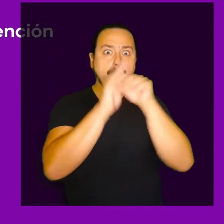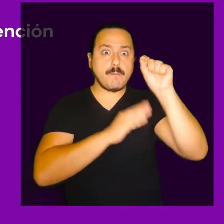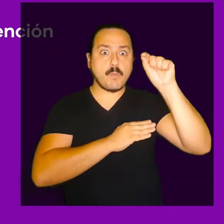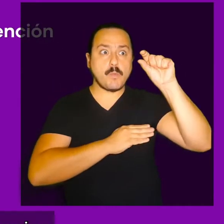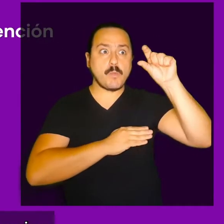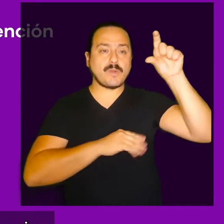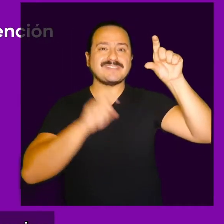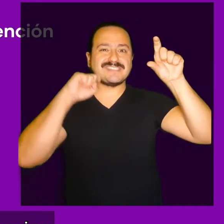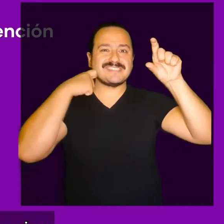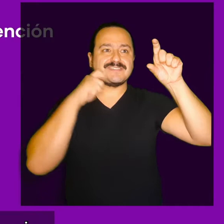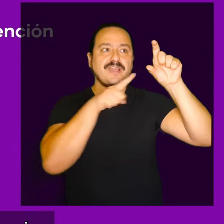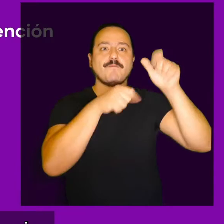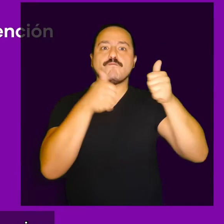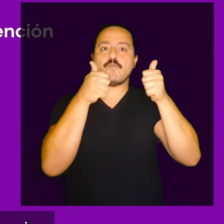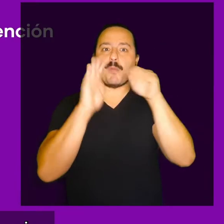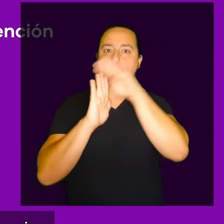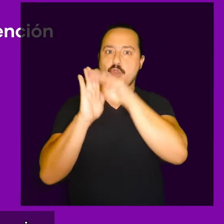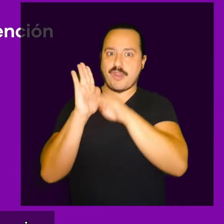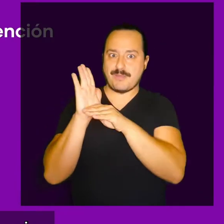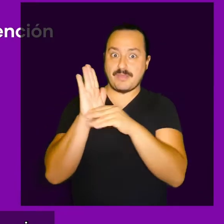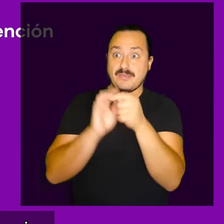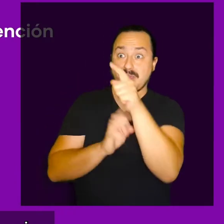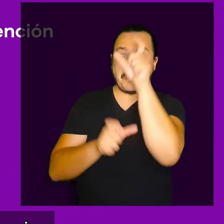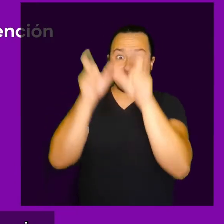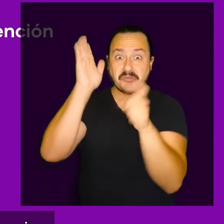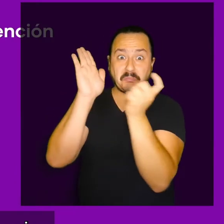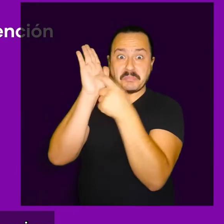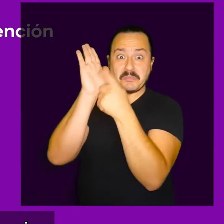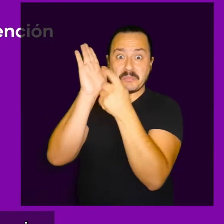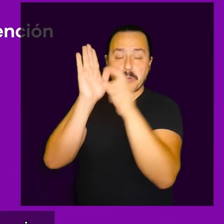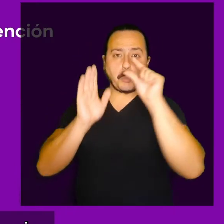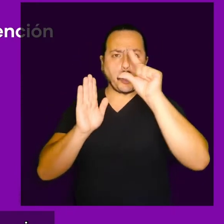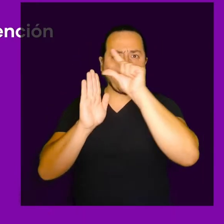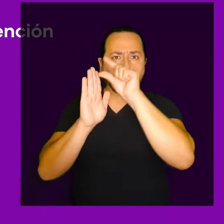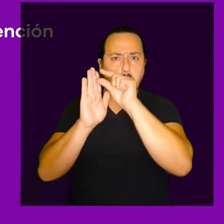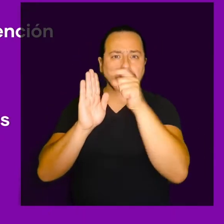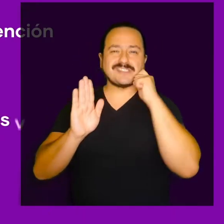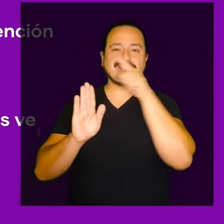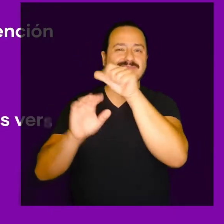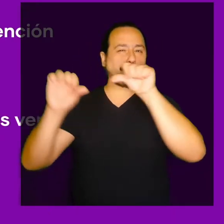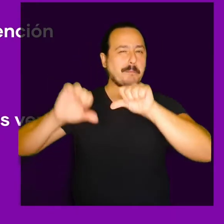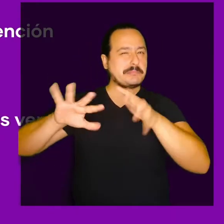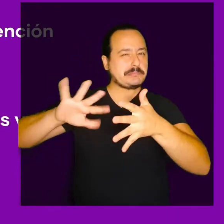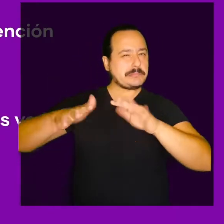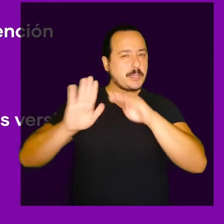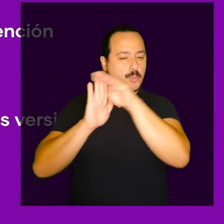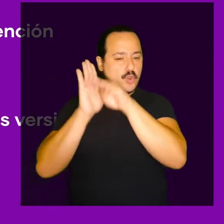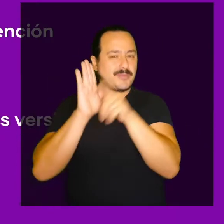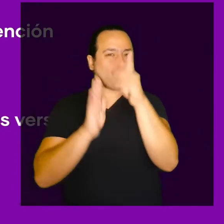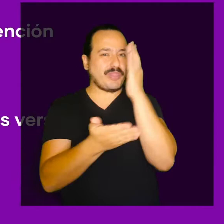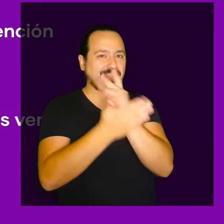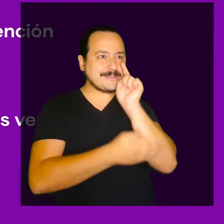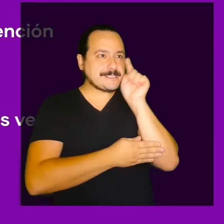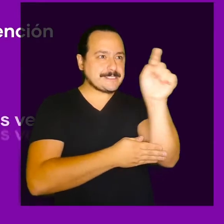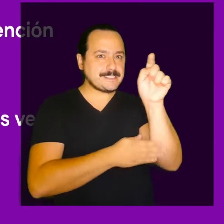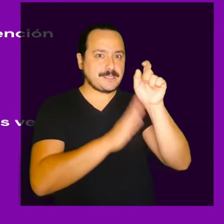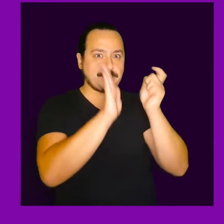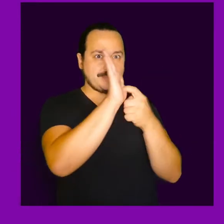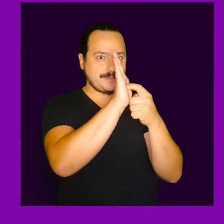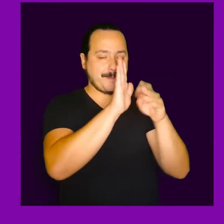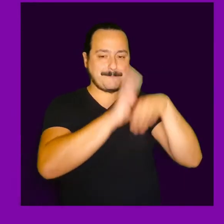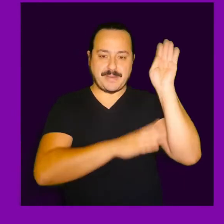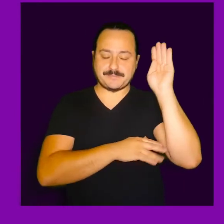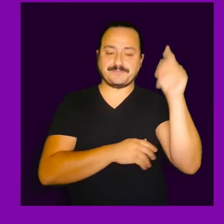errores. Fíjate en el rating que asignan los usuarios de la plataforma y compara, en la medida de lo posible, con otras versiones.